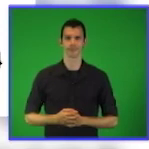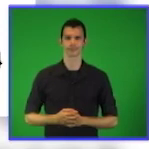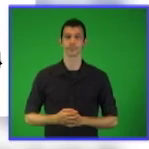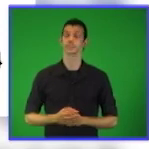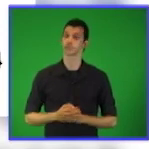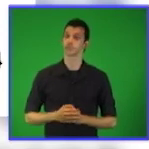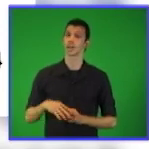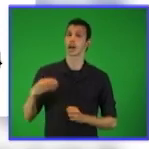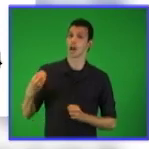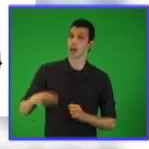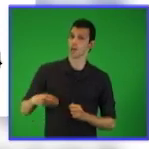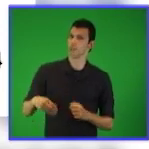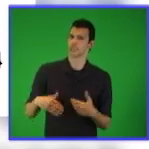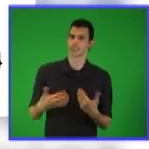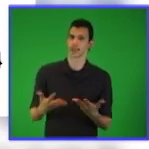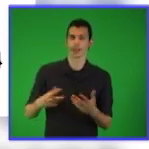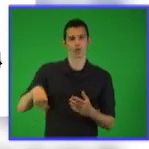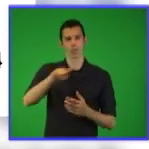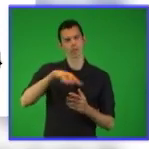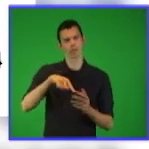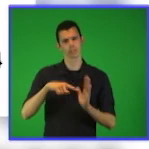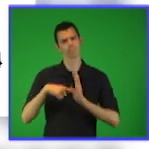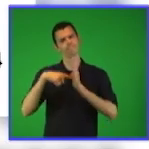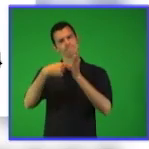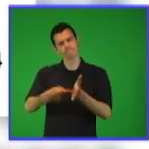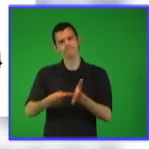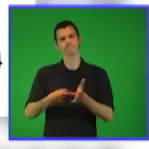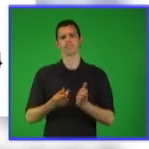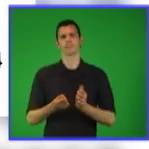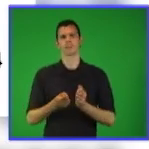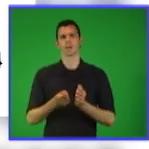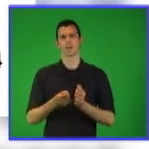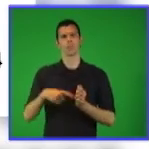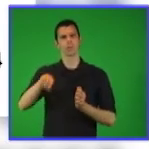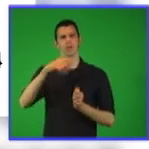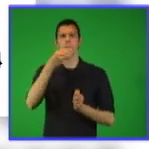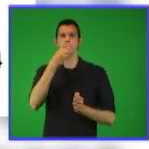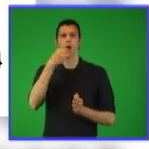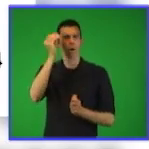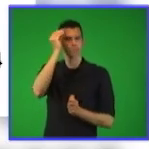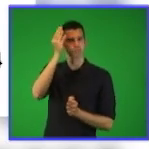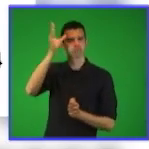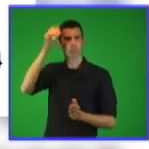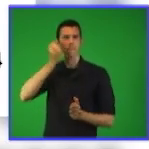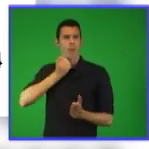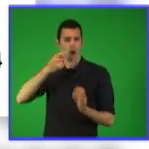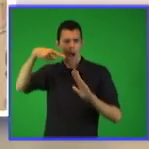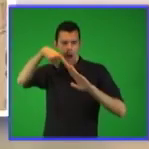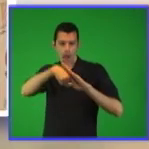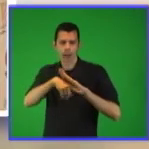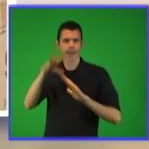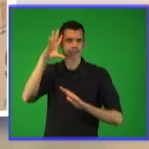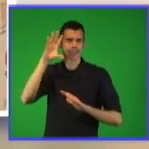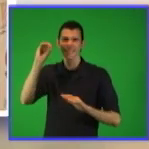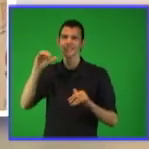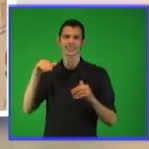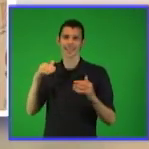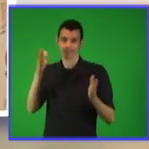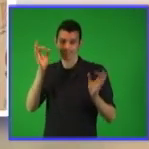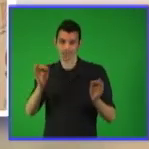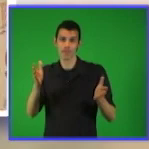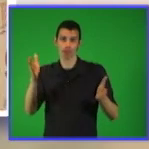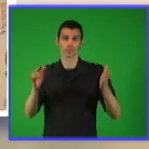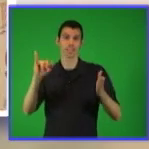recomendarle que amplíen los conocimientos que han adquirido durante este semestre y las